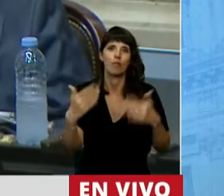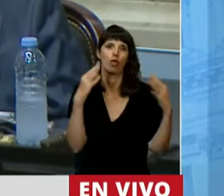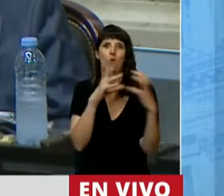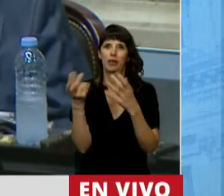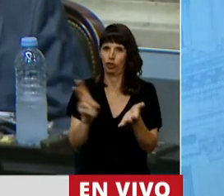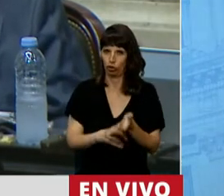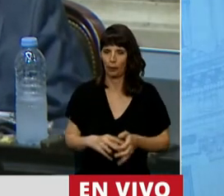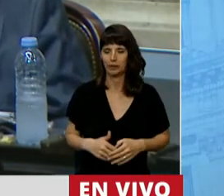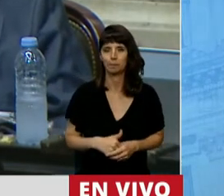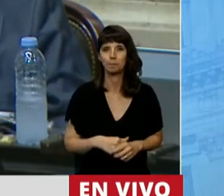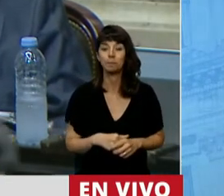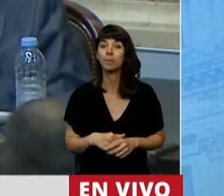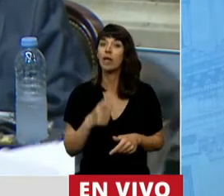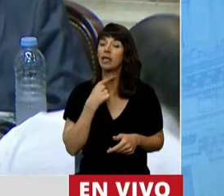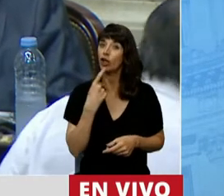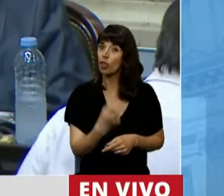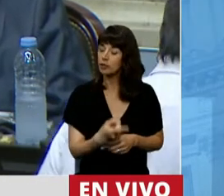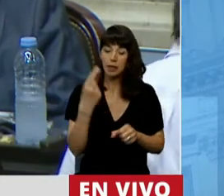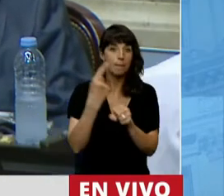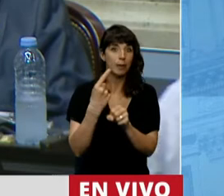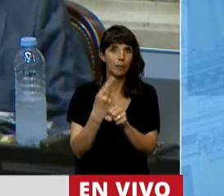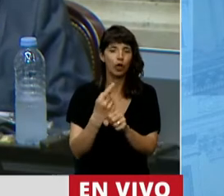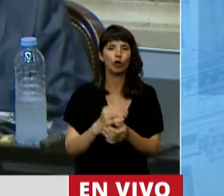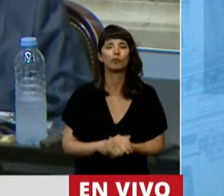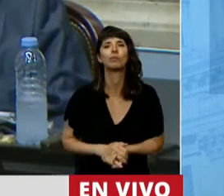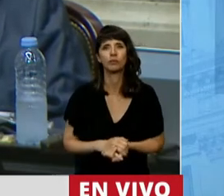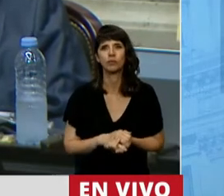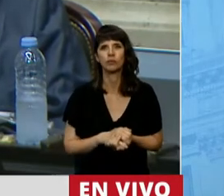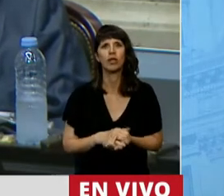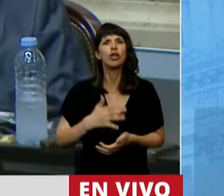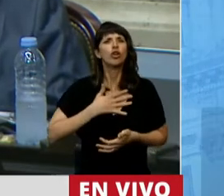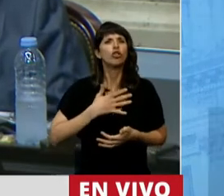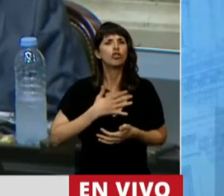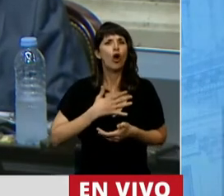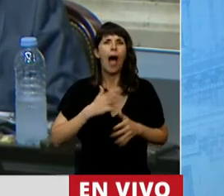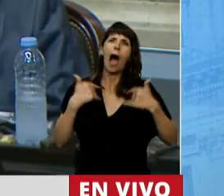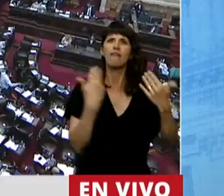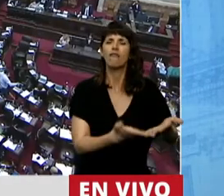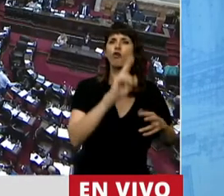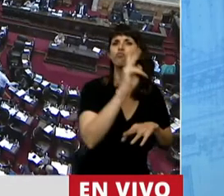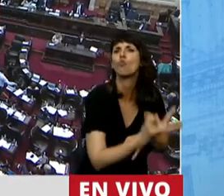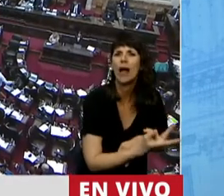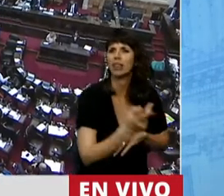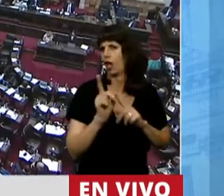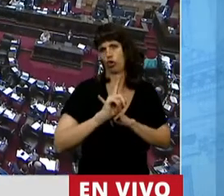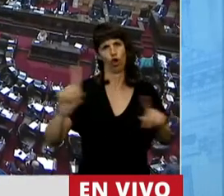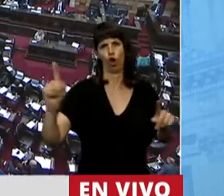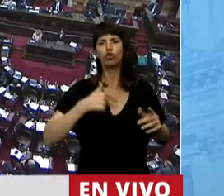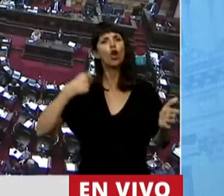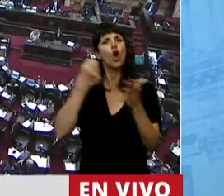Quiero decir en primer lugar que yo no milito la muerte, milito la vida